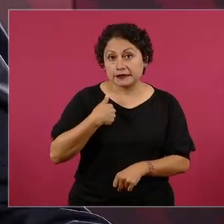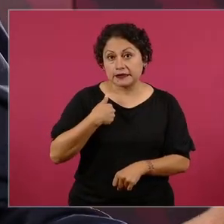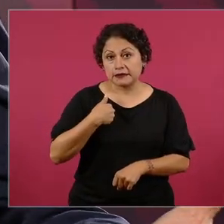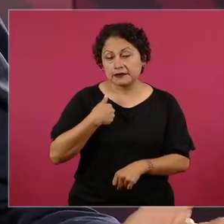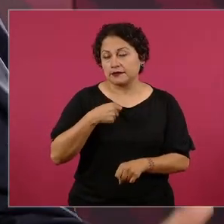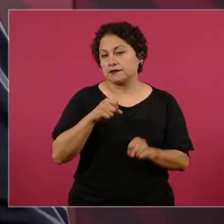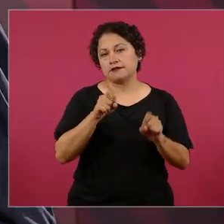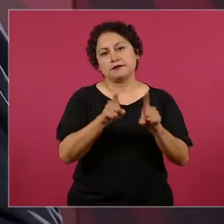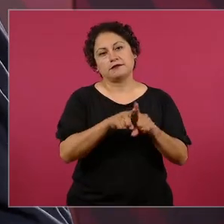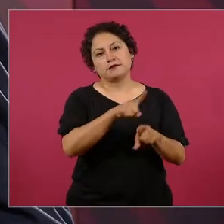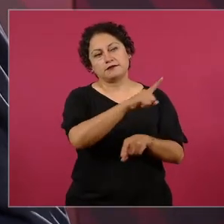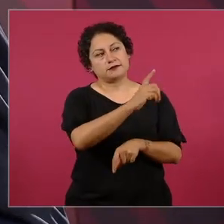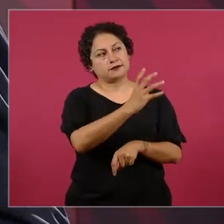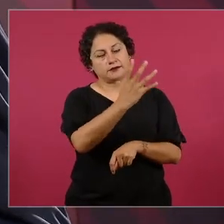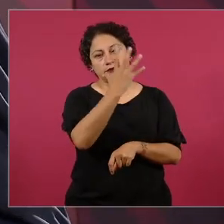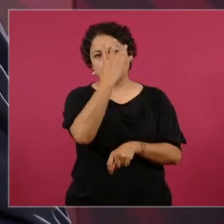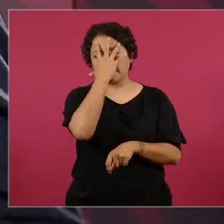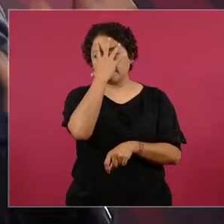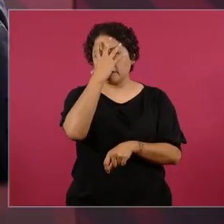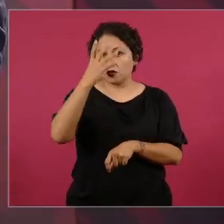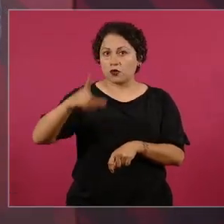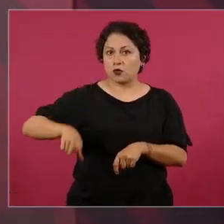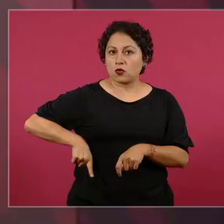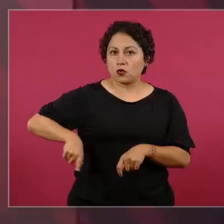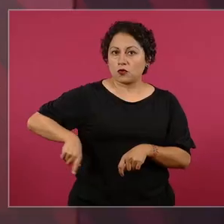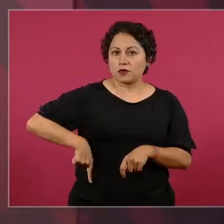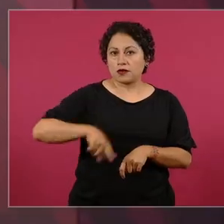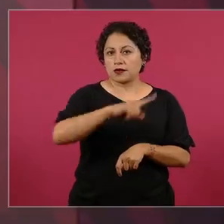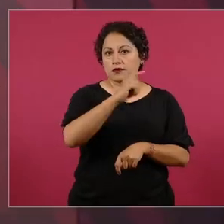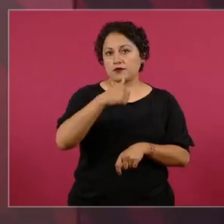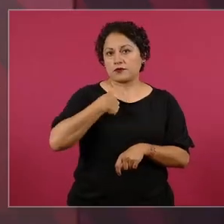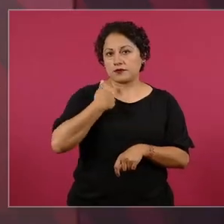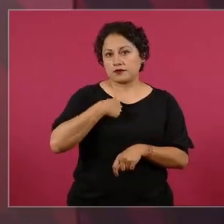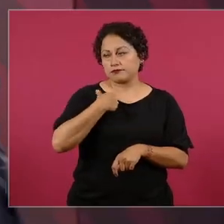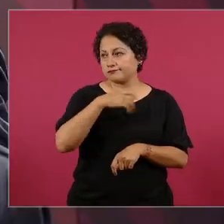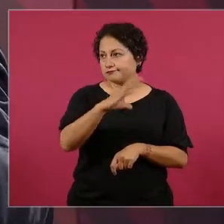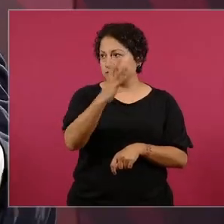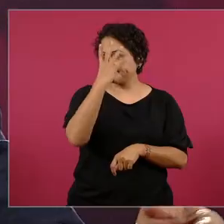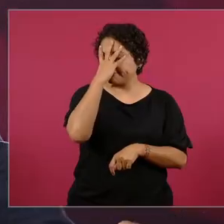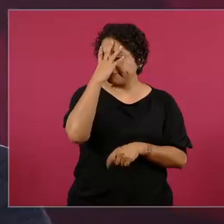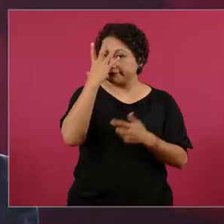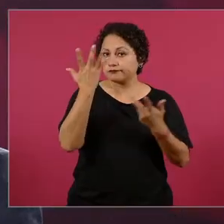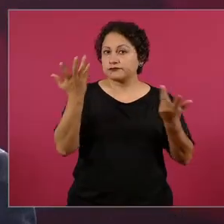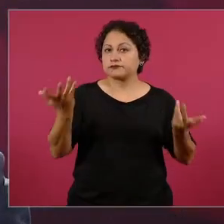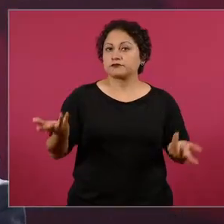al gobierno de Canadá se aparece este